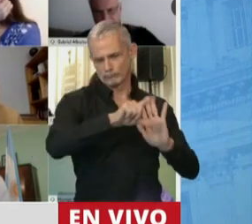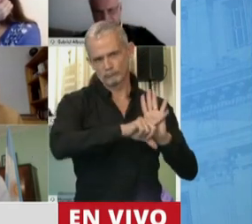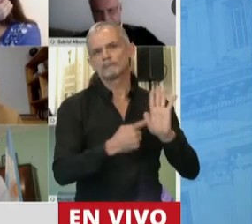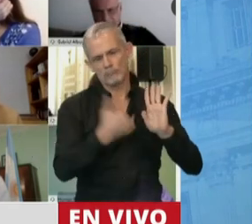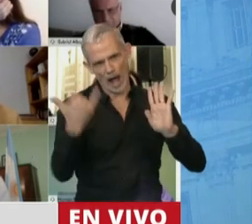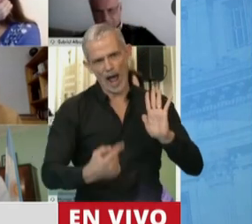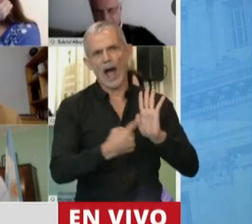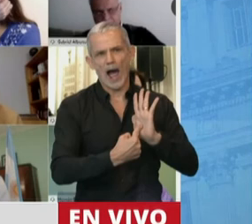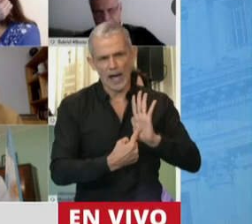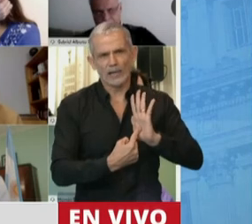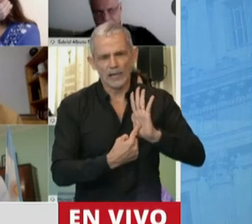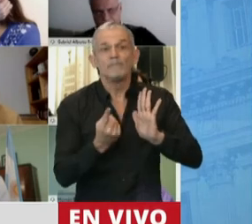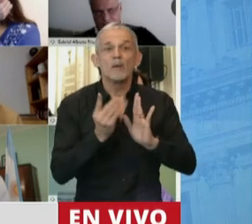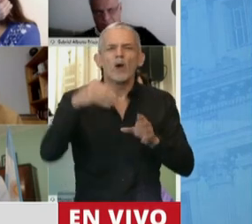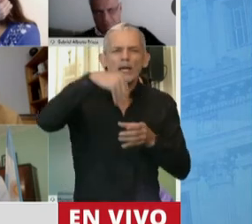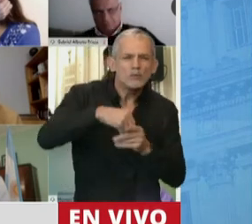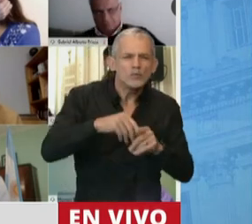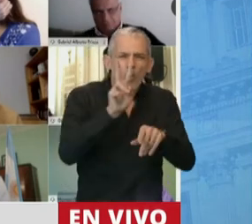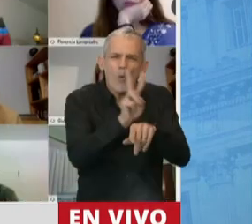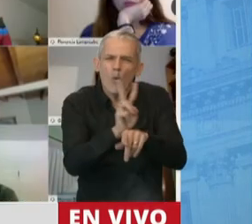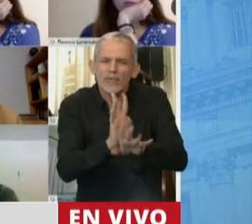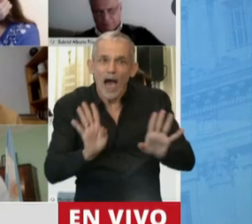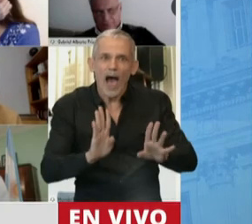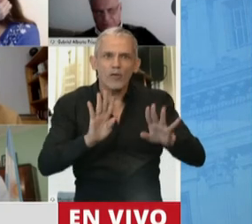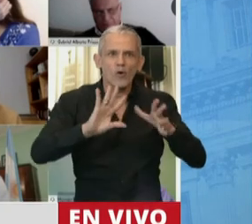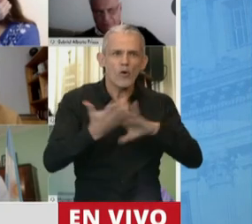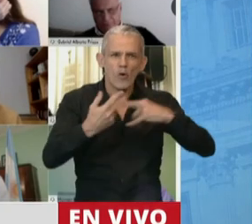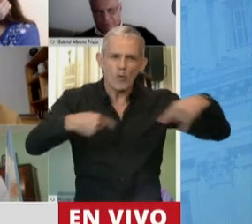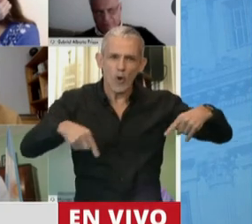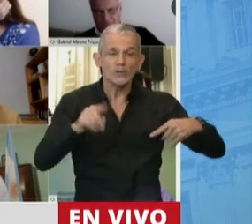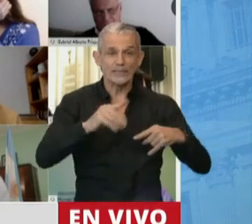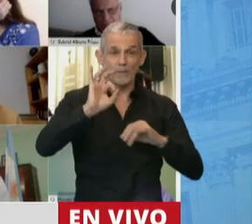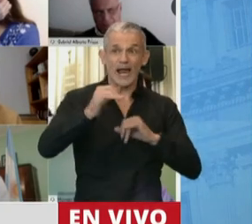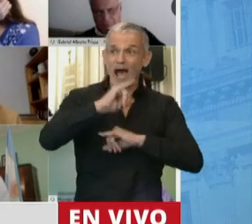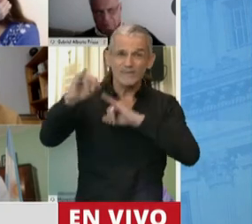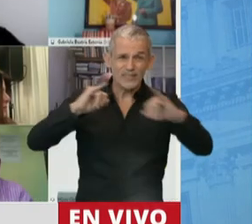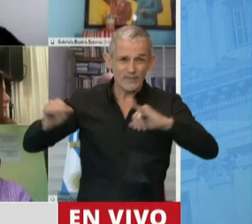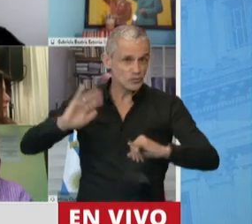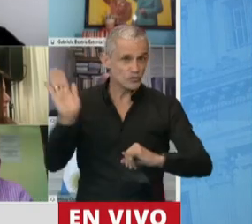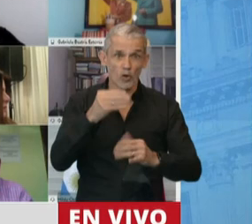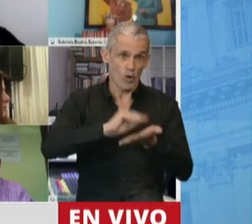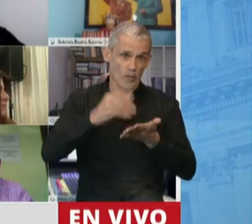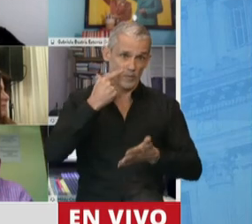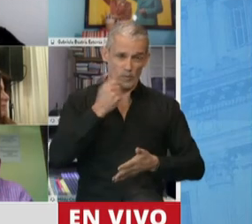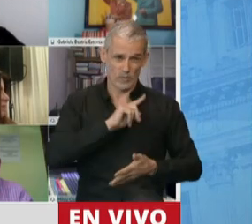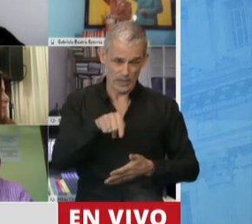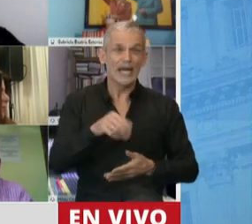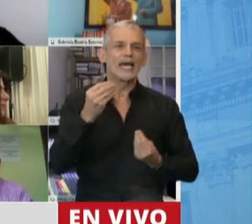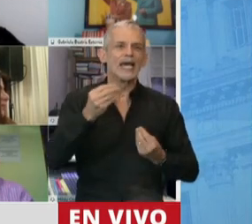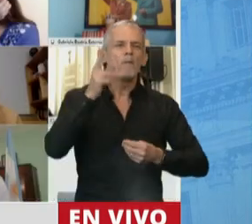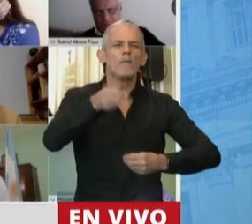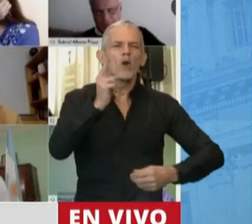posibilidad de introducir los cuidados y el hacerle saber a los diputados y diputadas que la